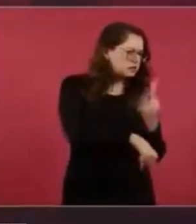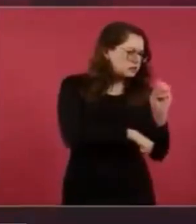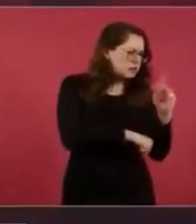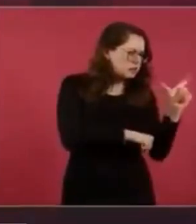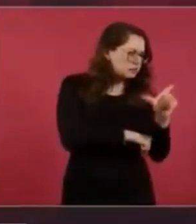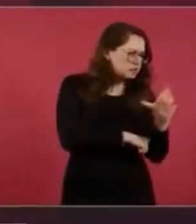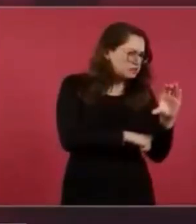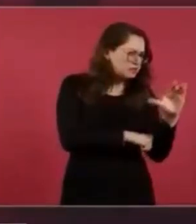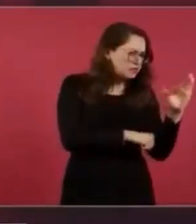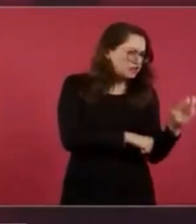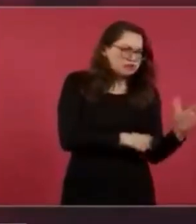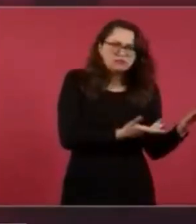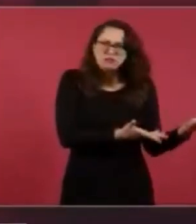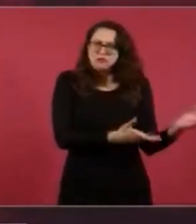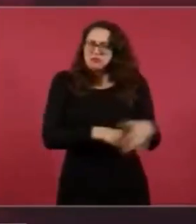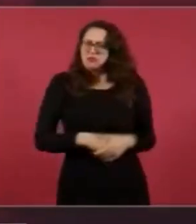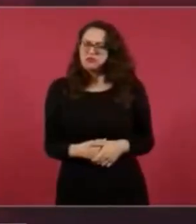Pemex.